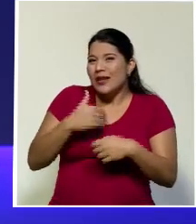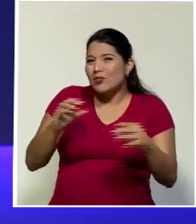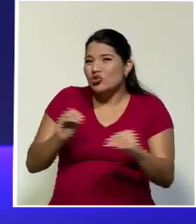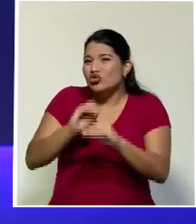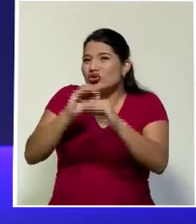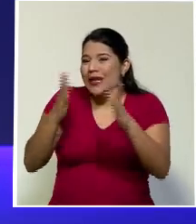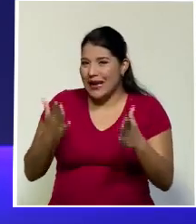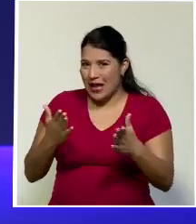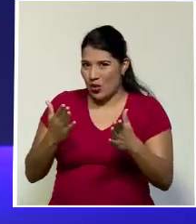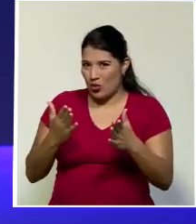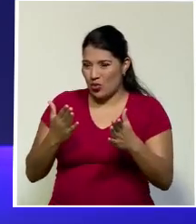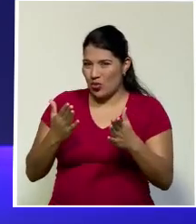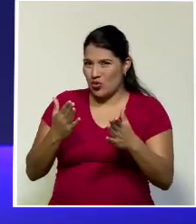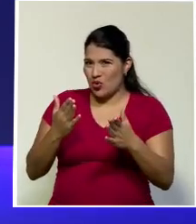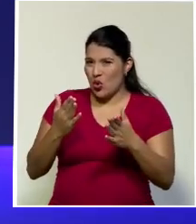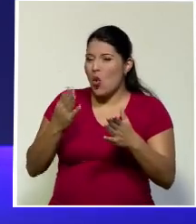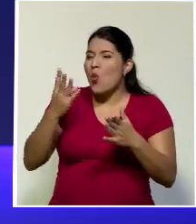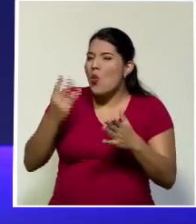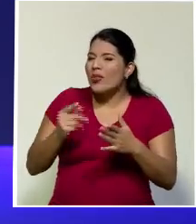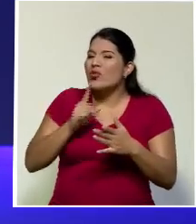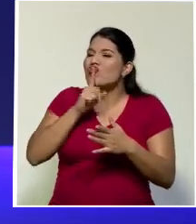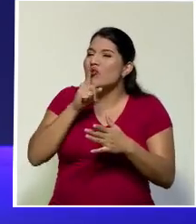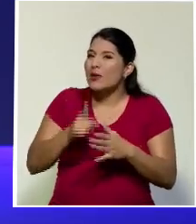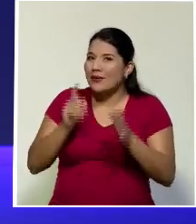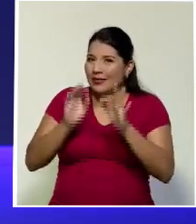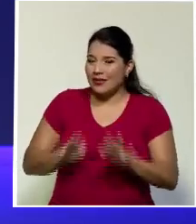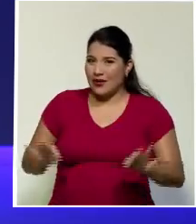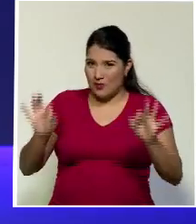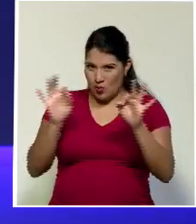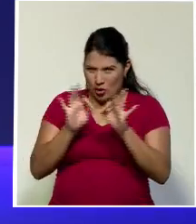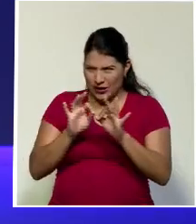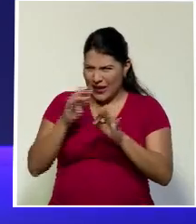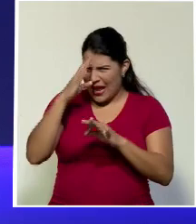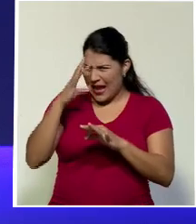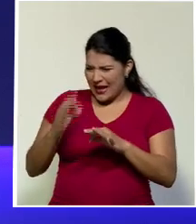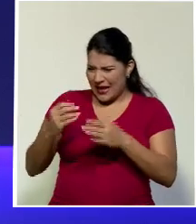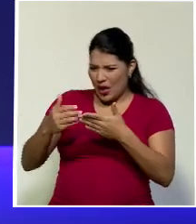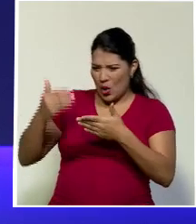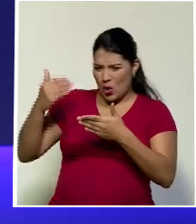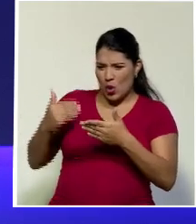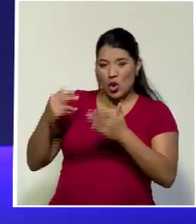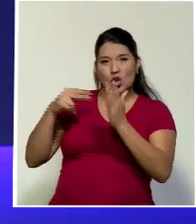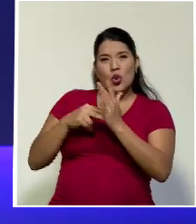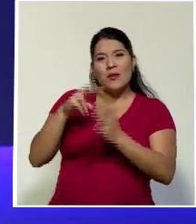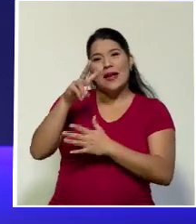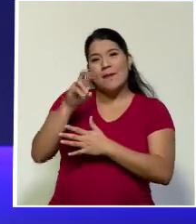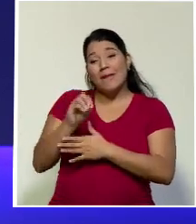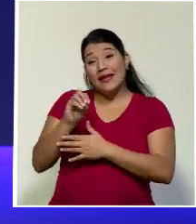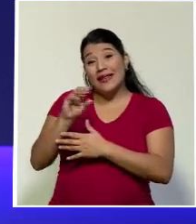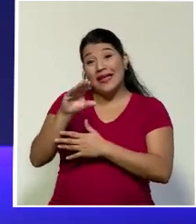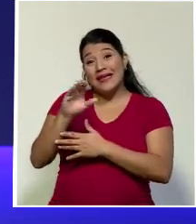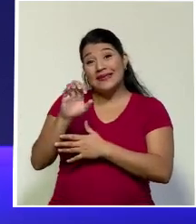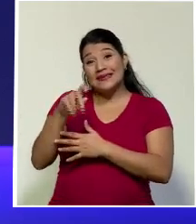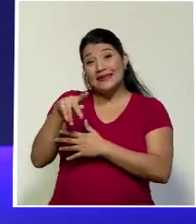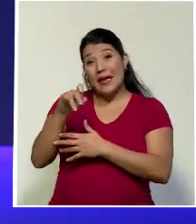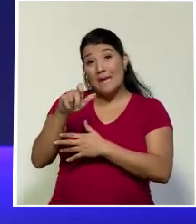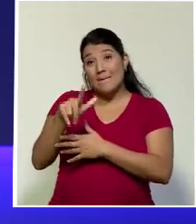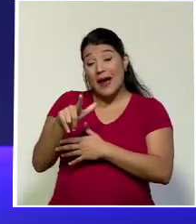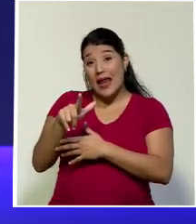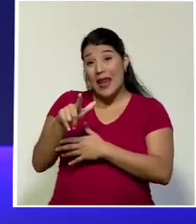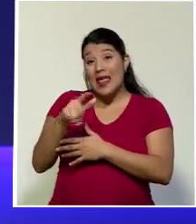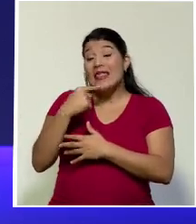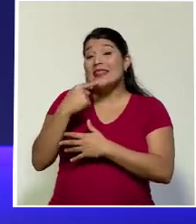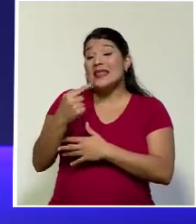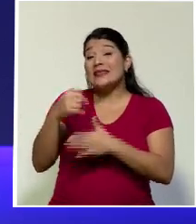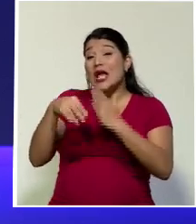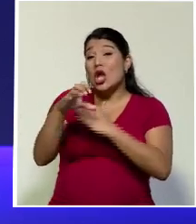de la Cepal del año anterior, en el 2020, que habla de una evasión en el país en el